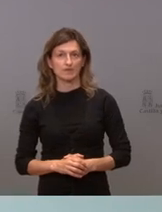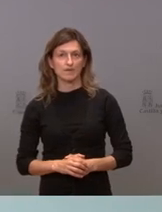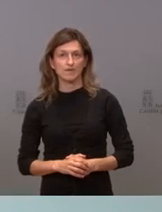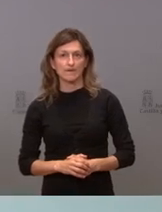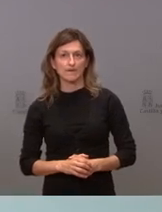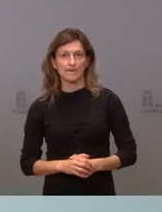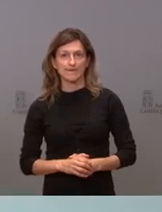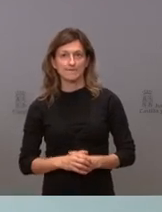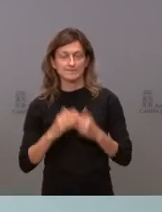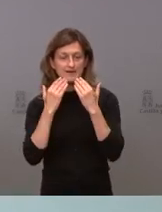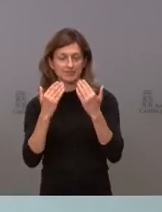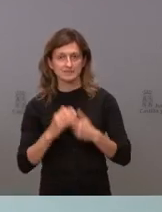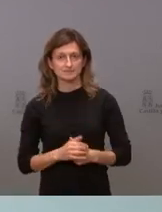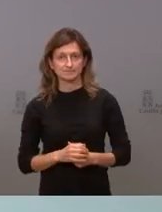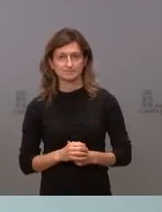pues muchas gracias